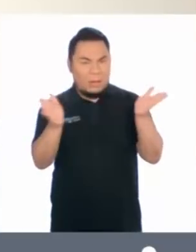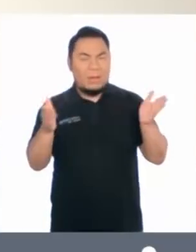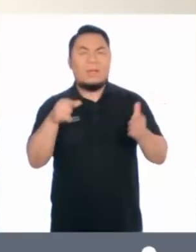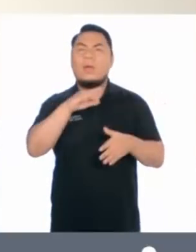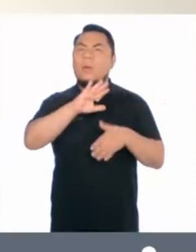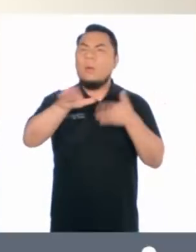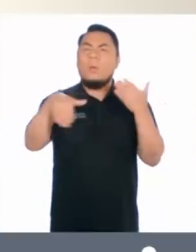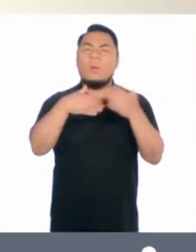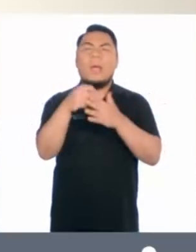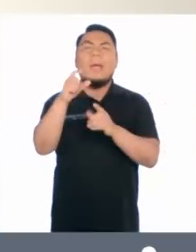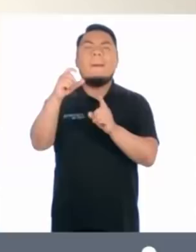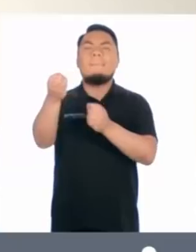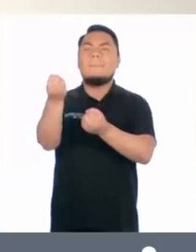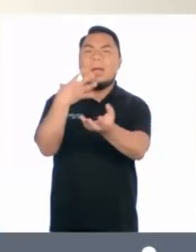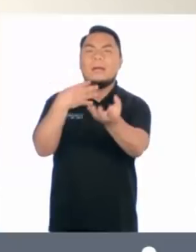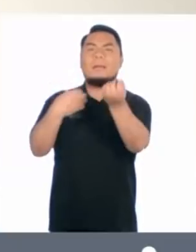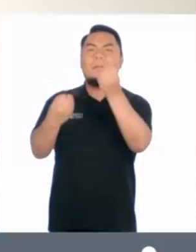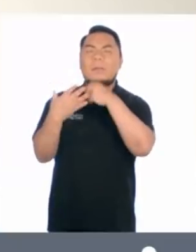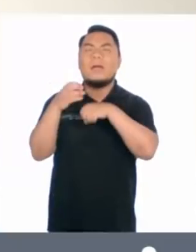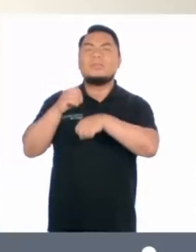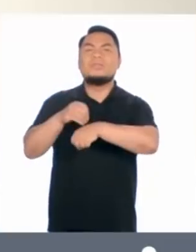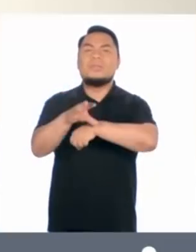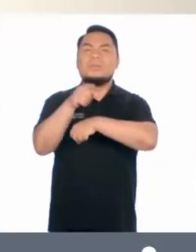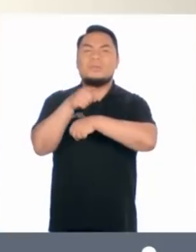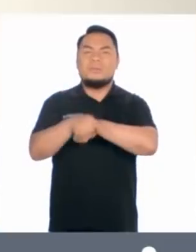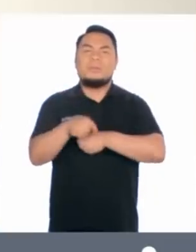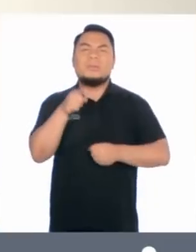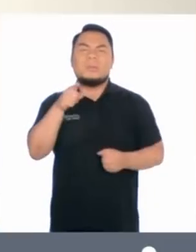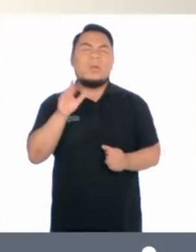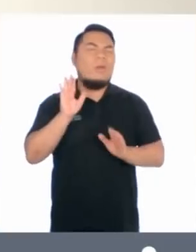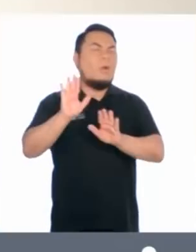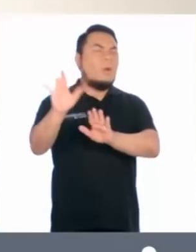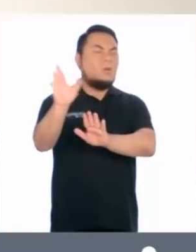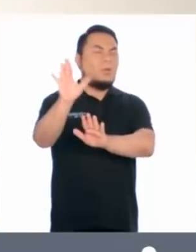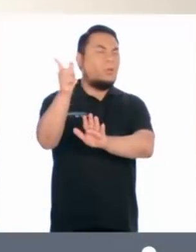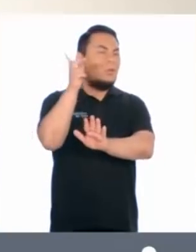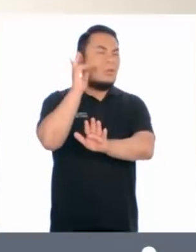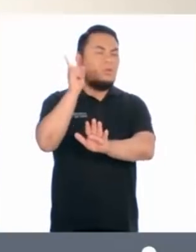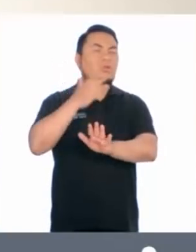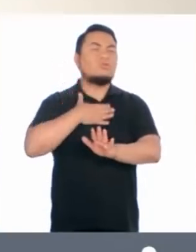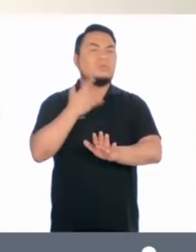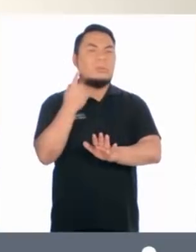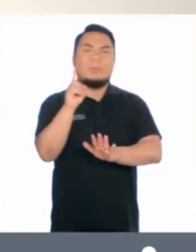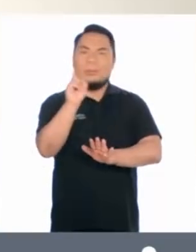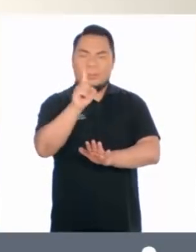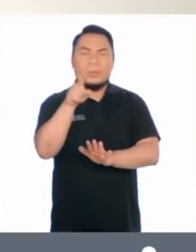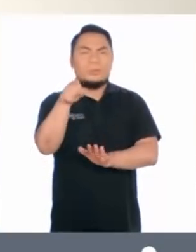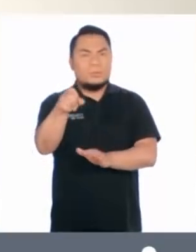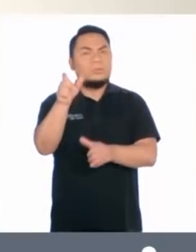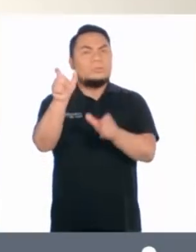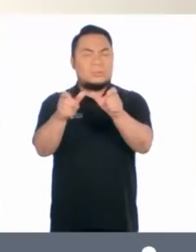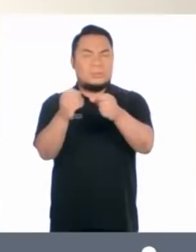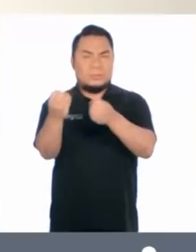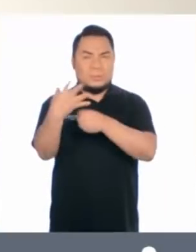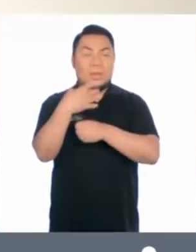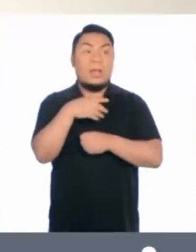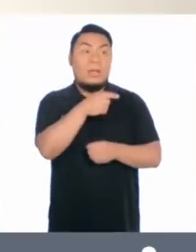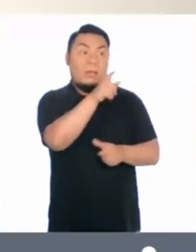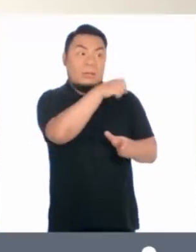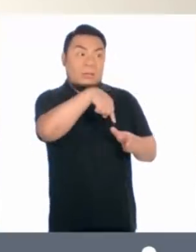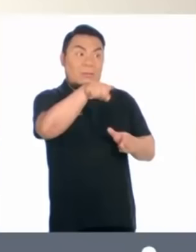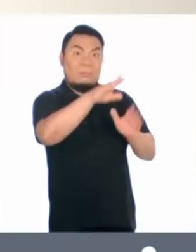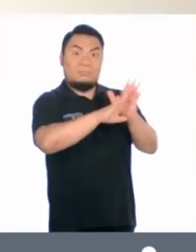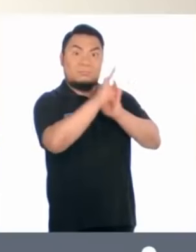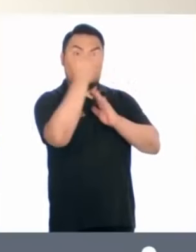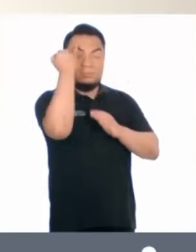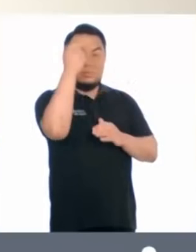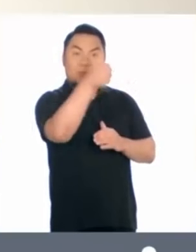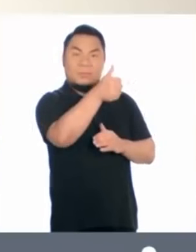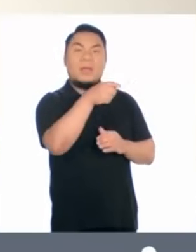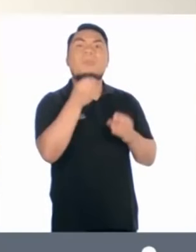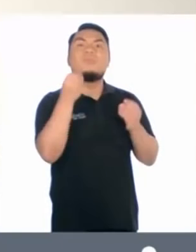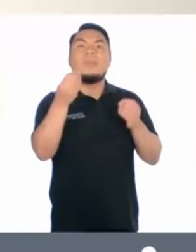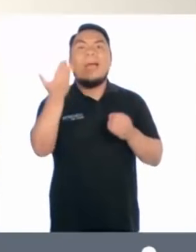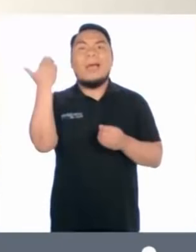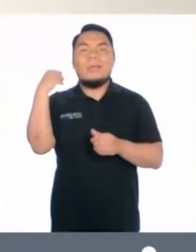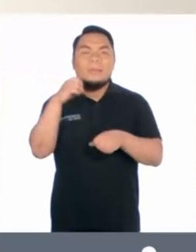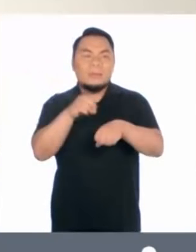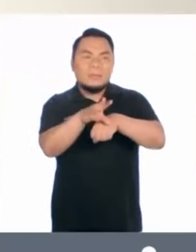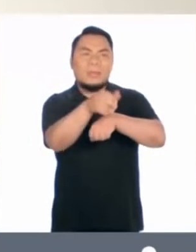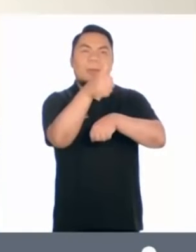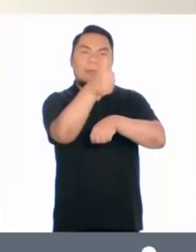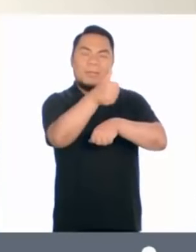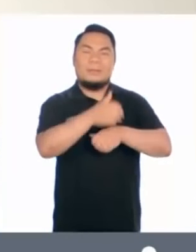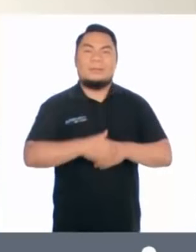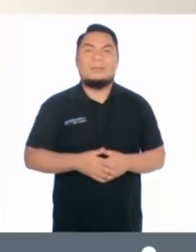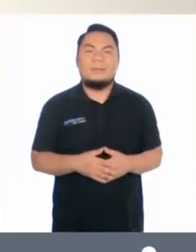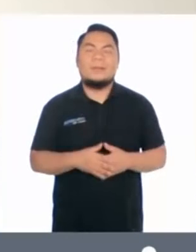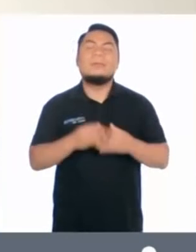estén abiertos a recibir crítica constructiva. Muchas de las mejores innovaciones que se han creado en el mercado fueron a partir de una